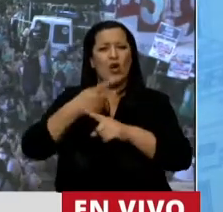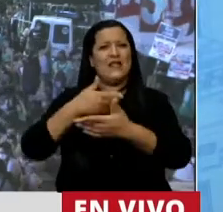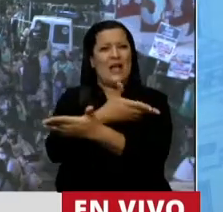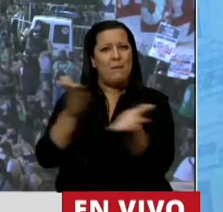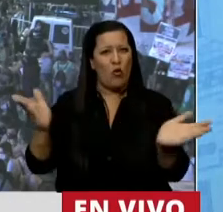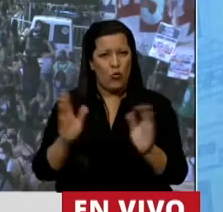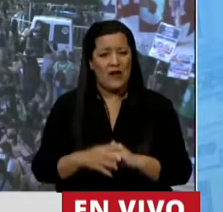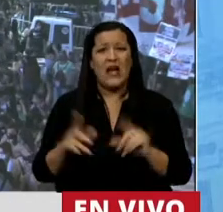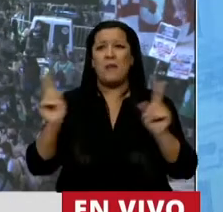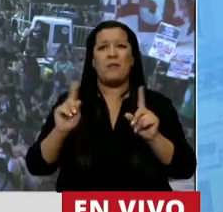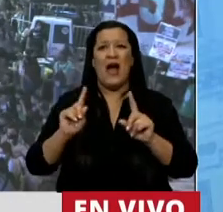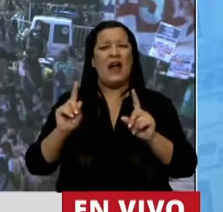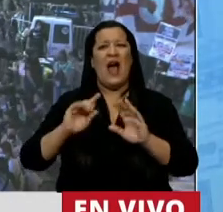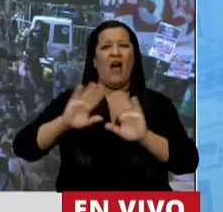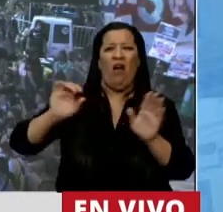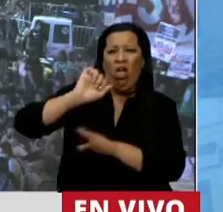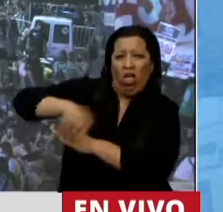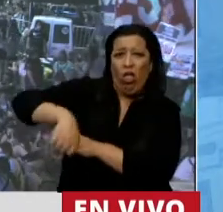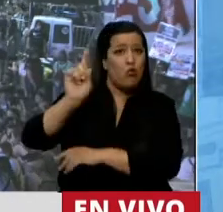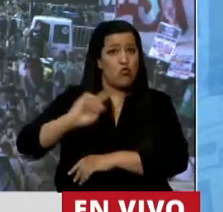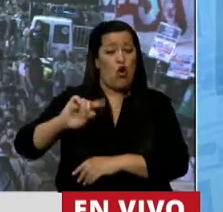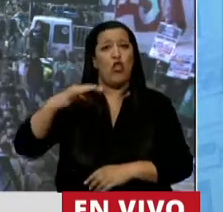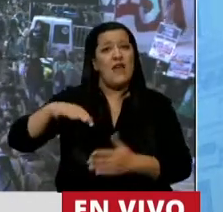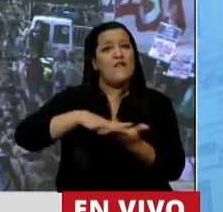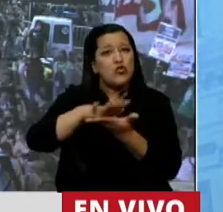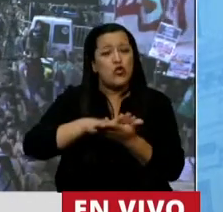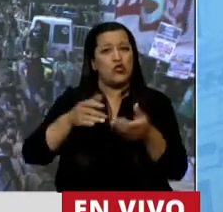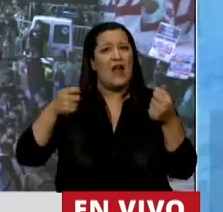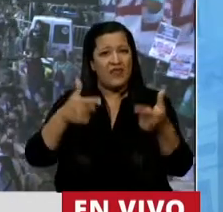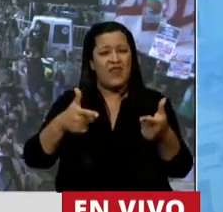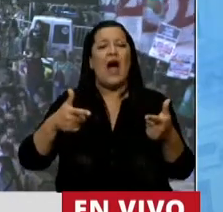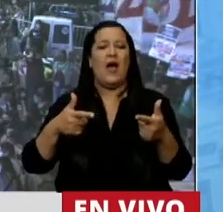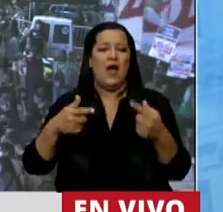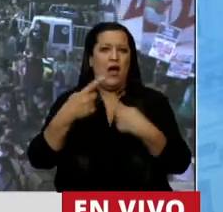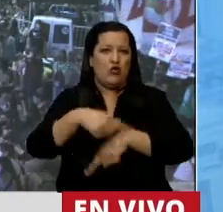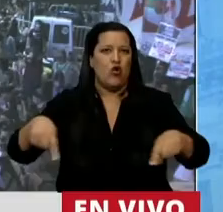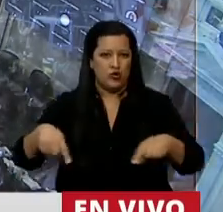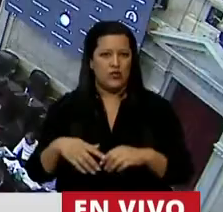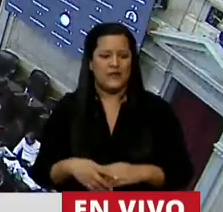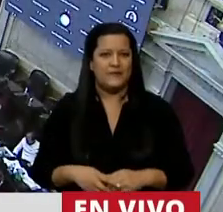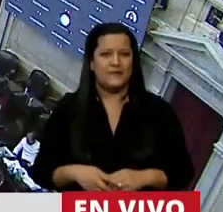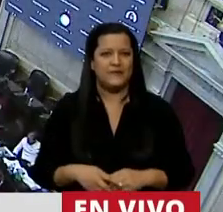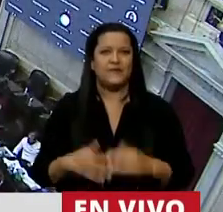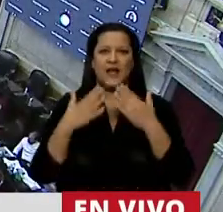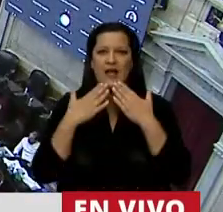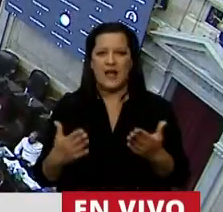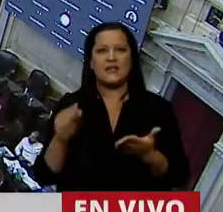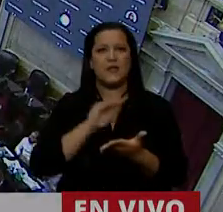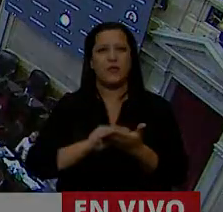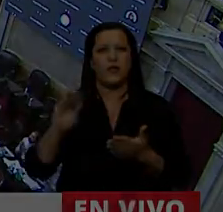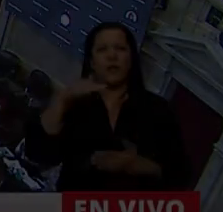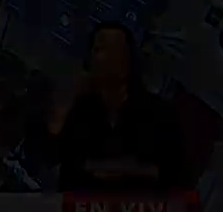de meter la tierra abajo de la alfombra y empiecen a solucionar problemas concretos que hoy existen. Muchísimas gracias, presidente. Gracias, diputado